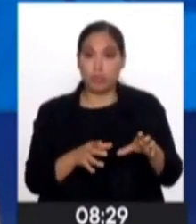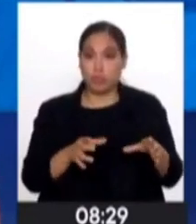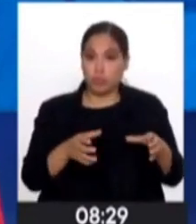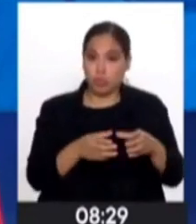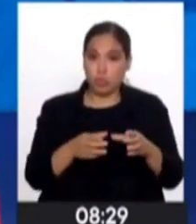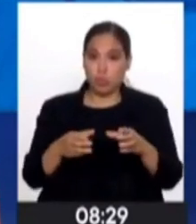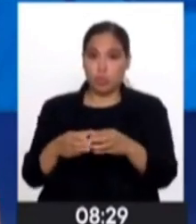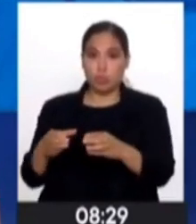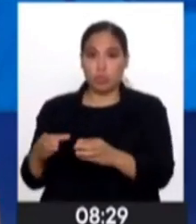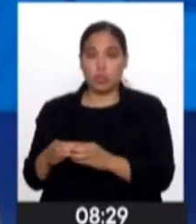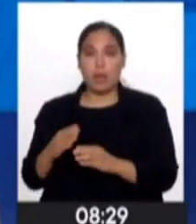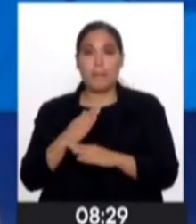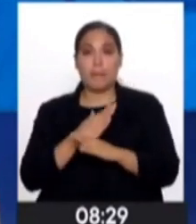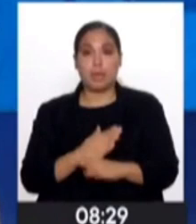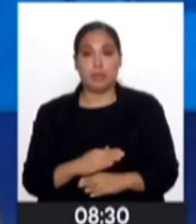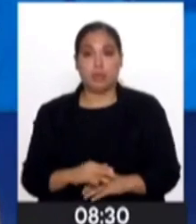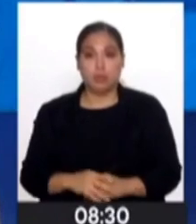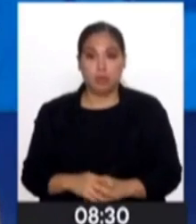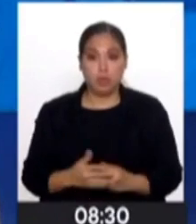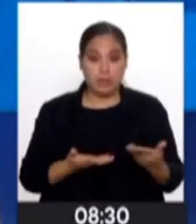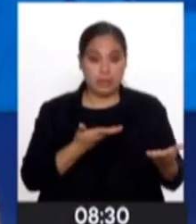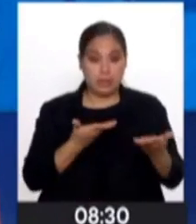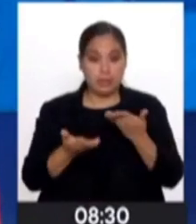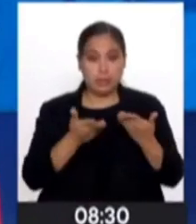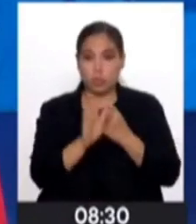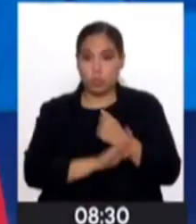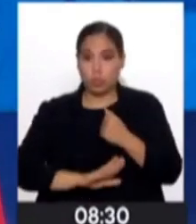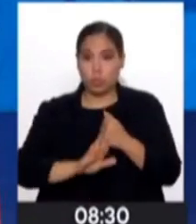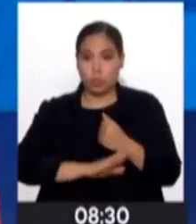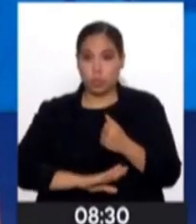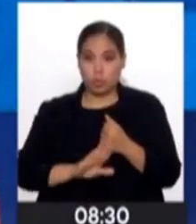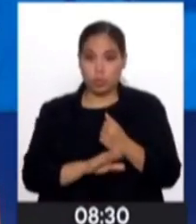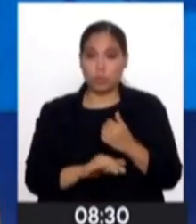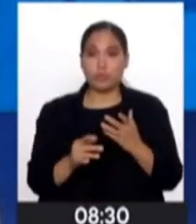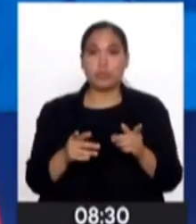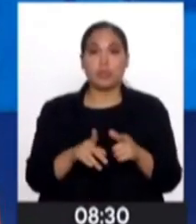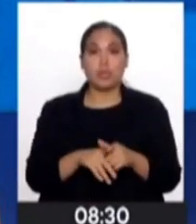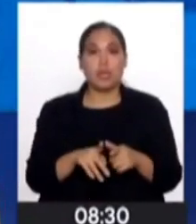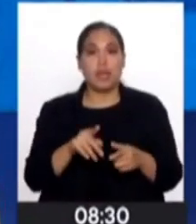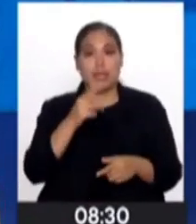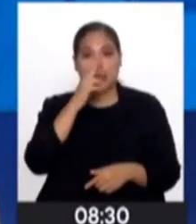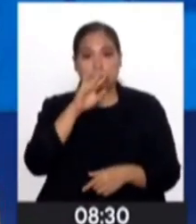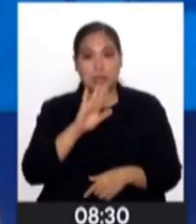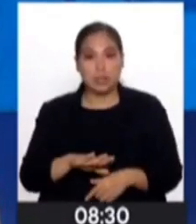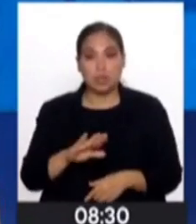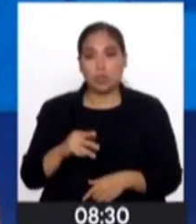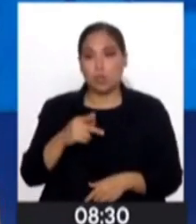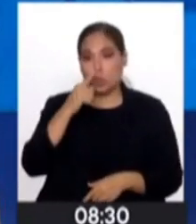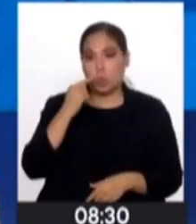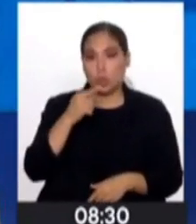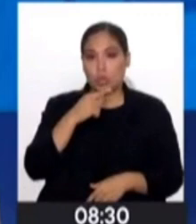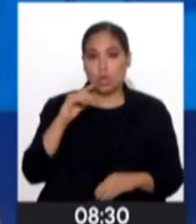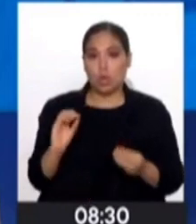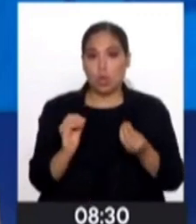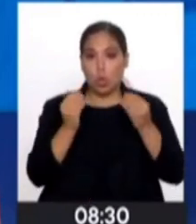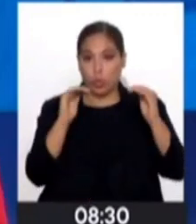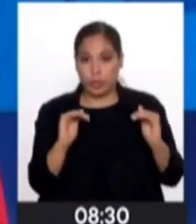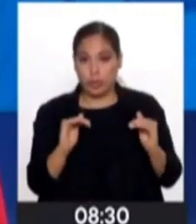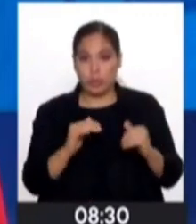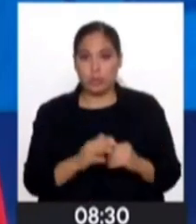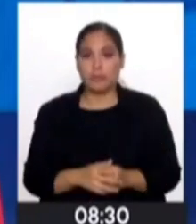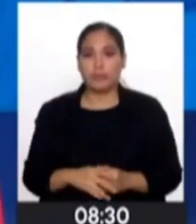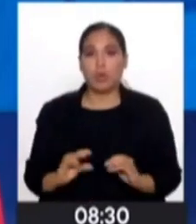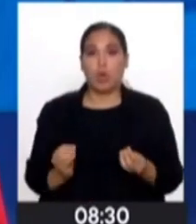prevención. ¿Cuáles son las tres unidades de servicio de protección? La unidad de servicio de protección del niño, niño y adolescente. Aquí tenemos